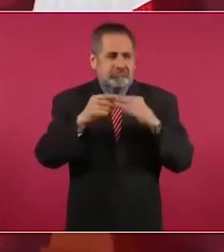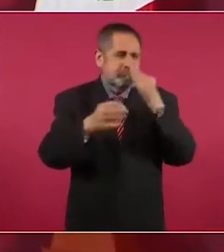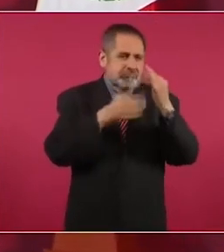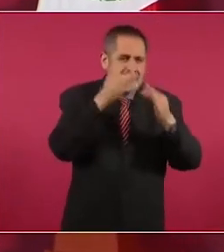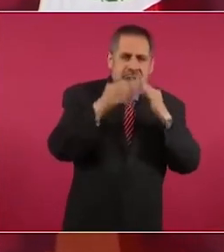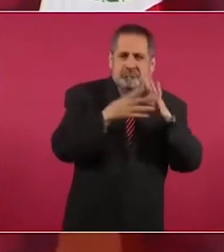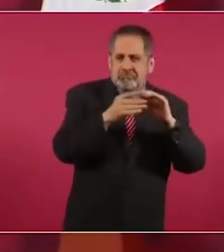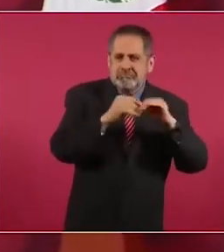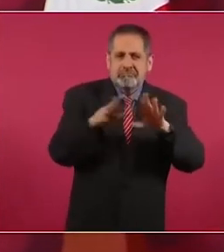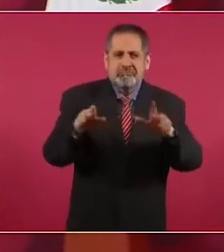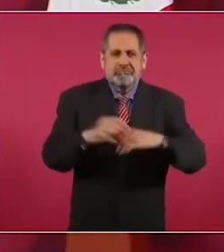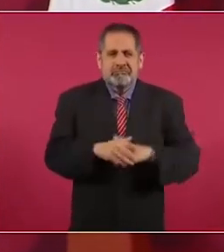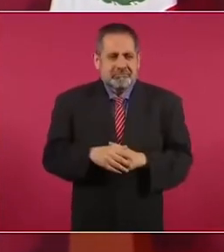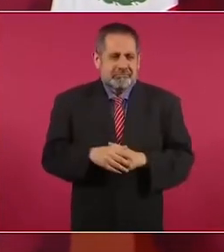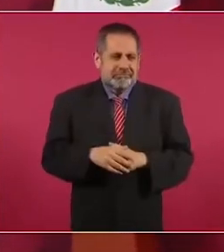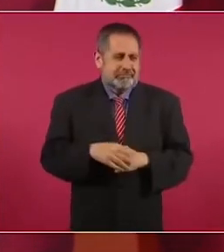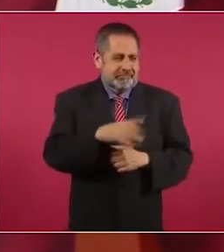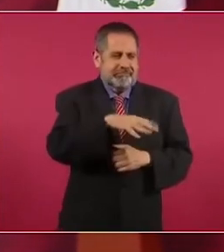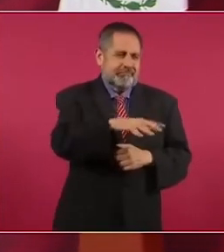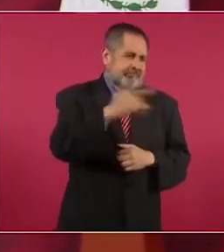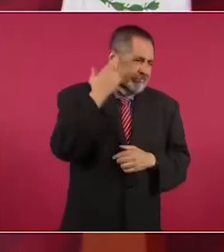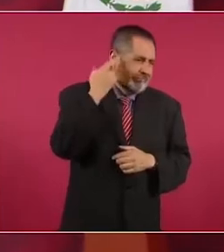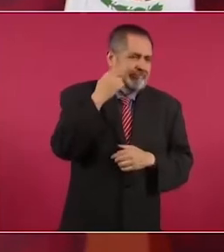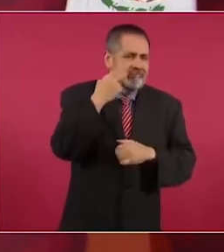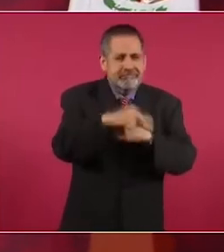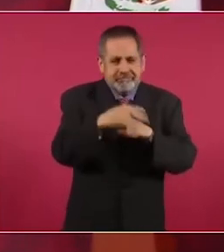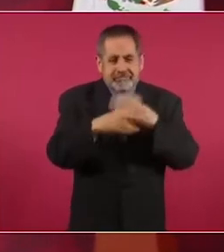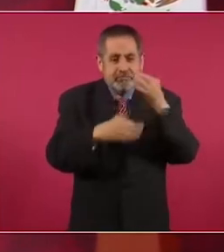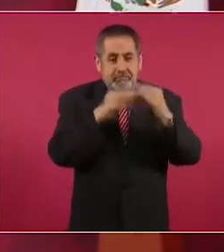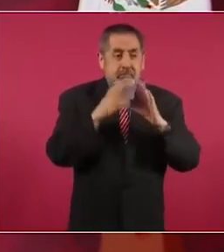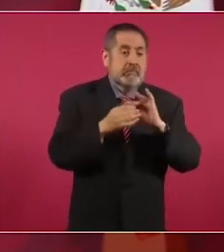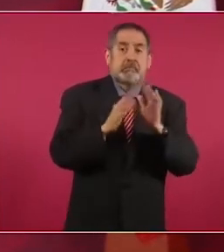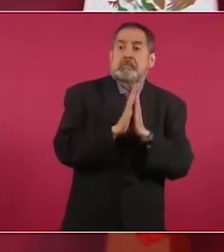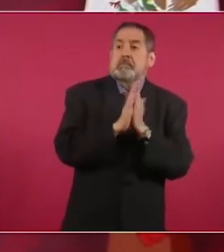convencionales de información.